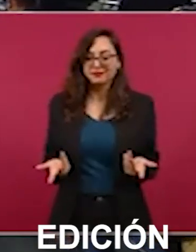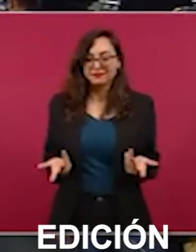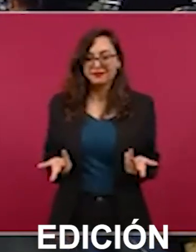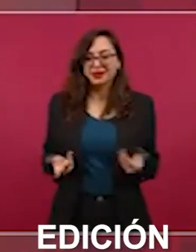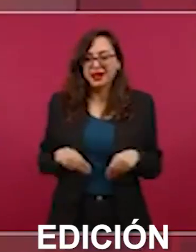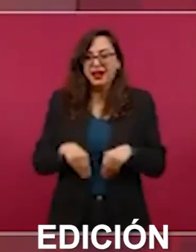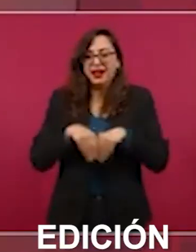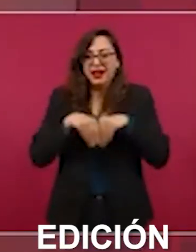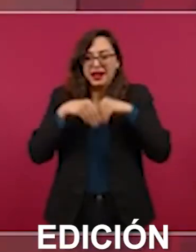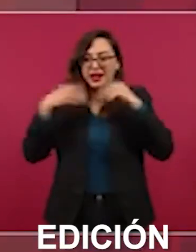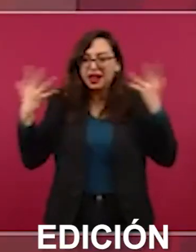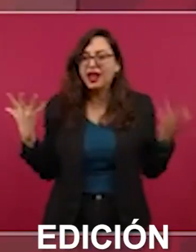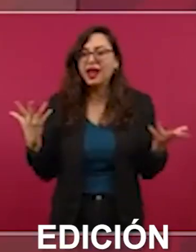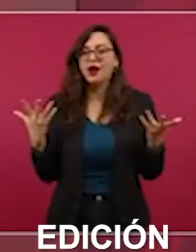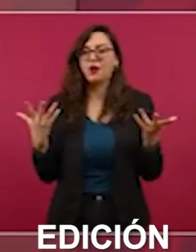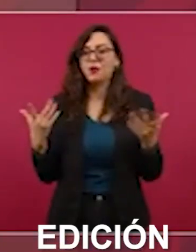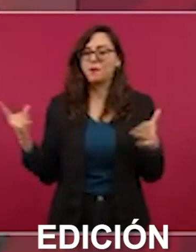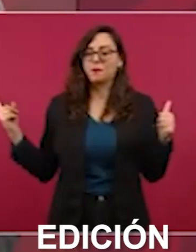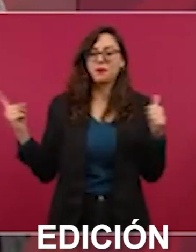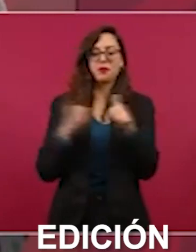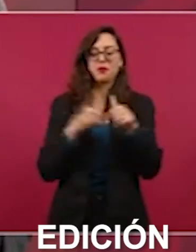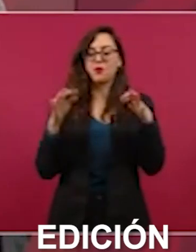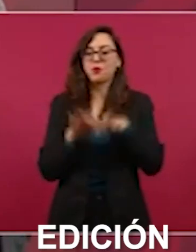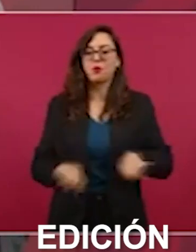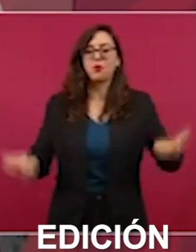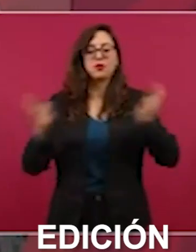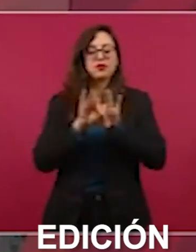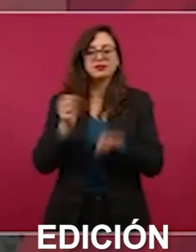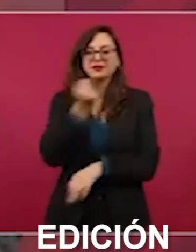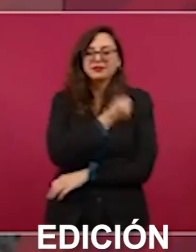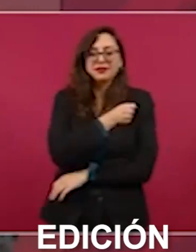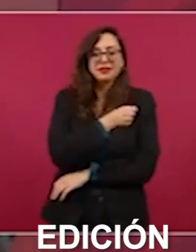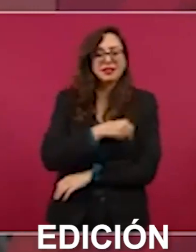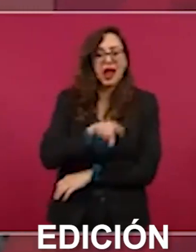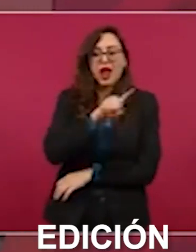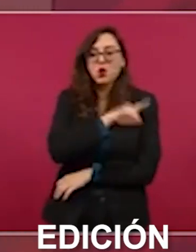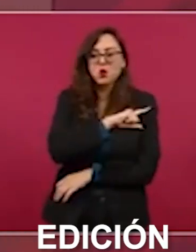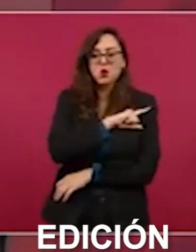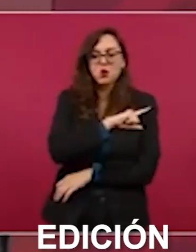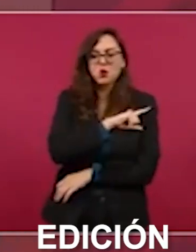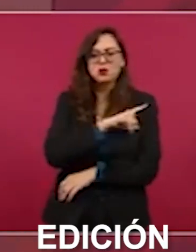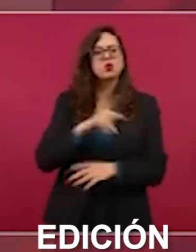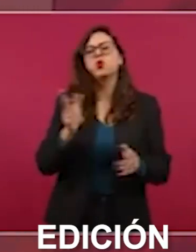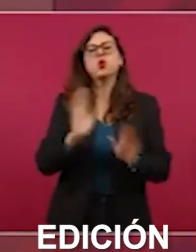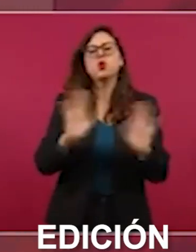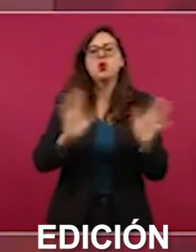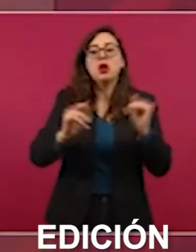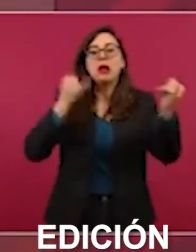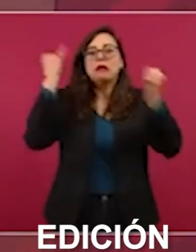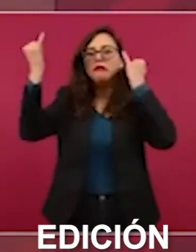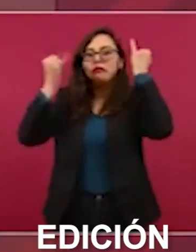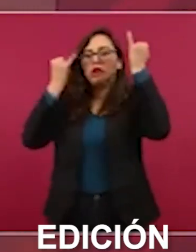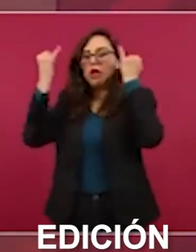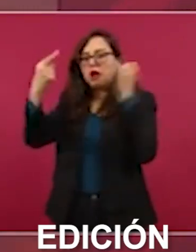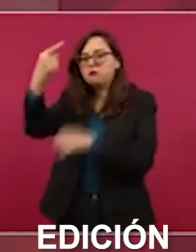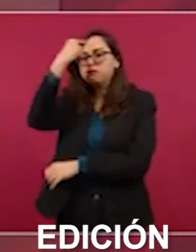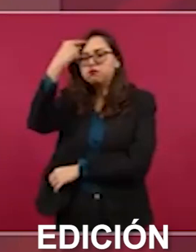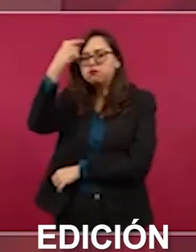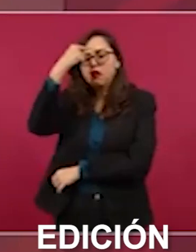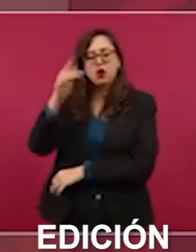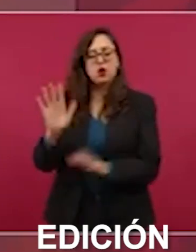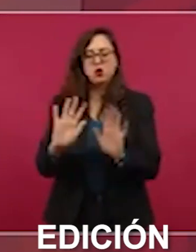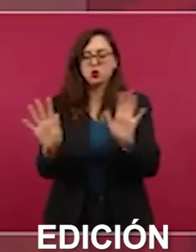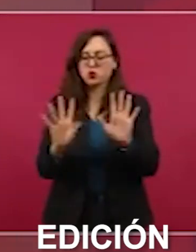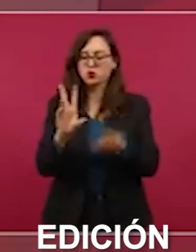tampoco es un asunto dogmático vamos